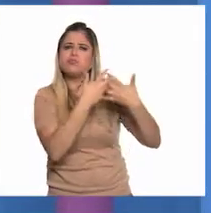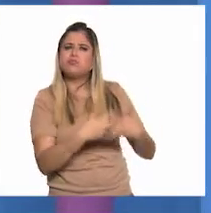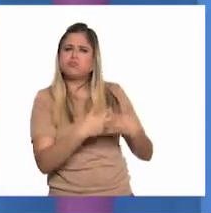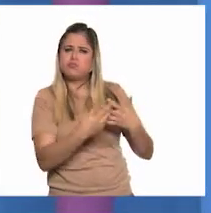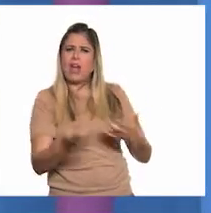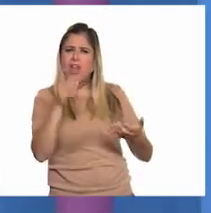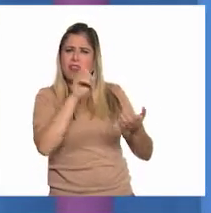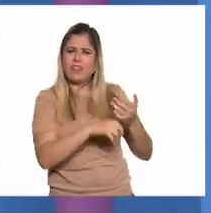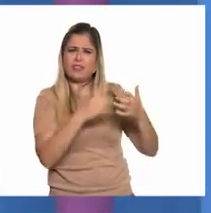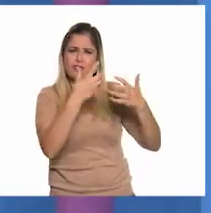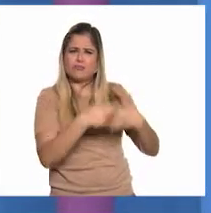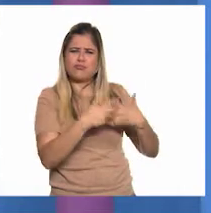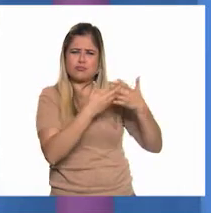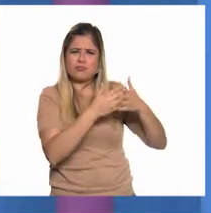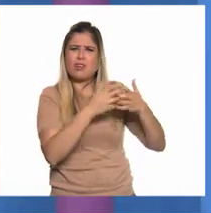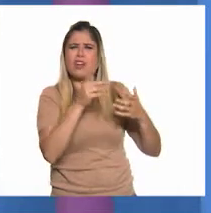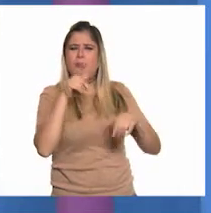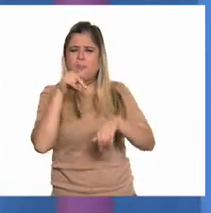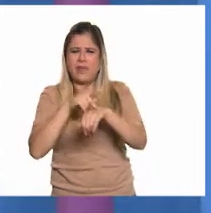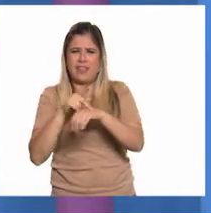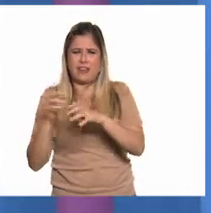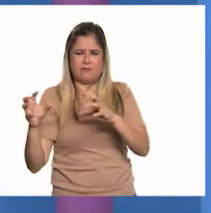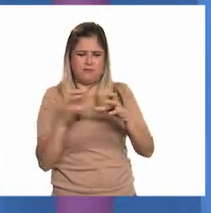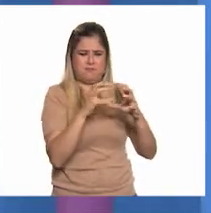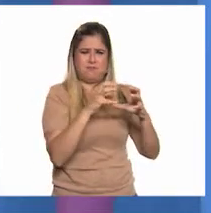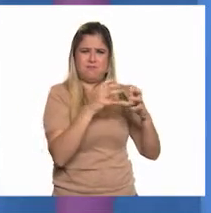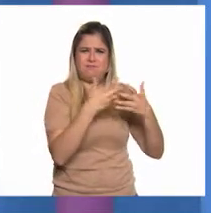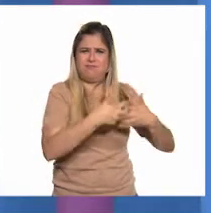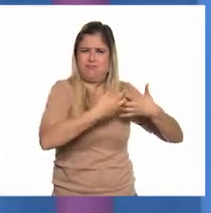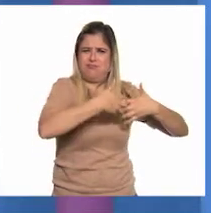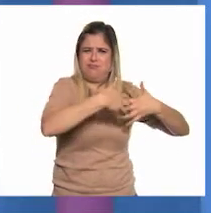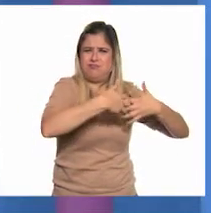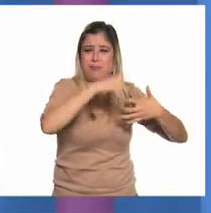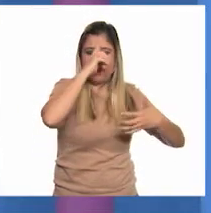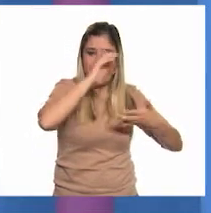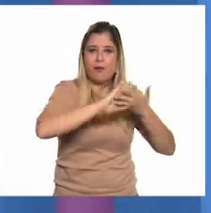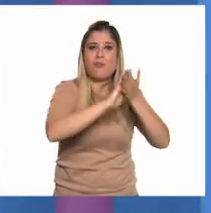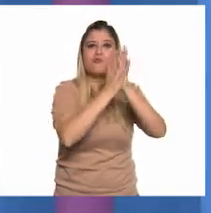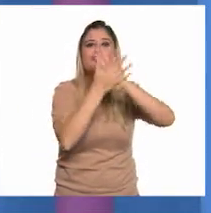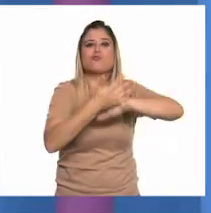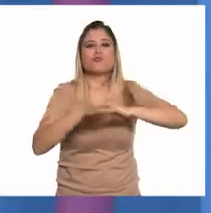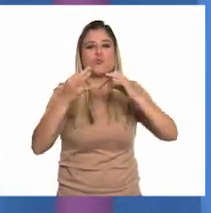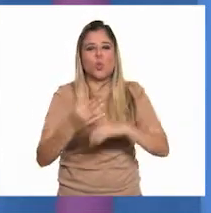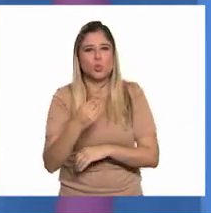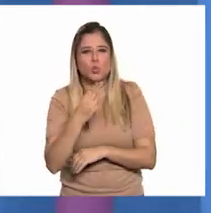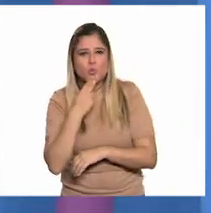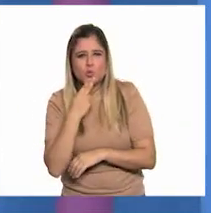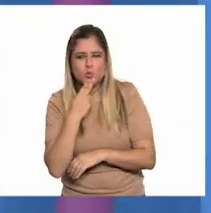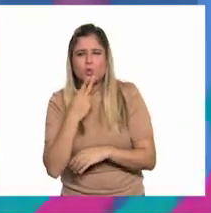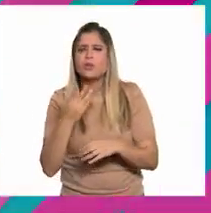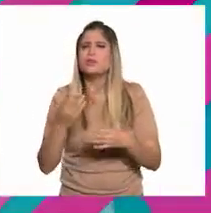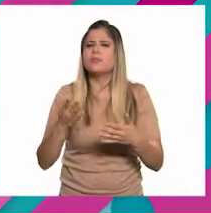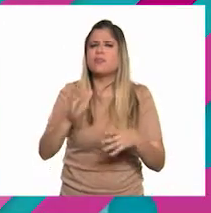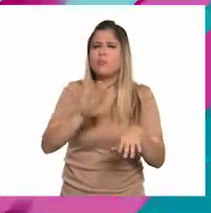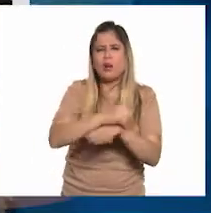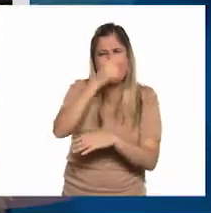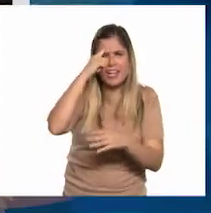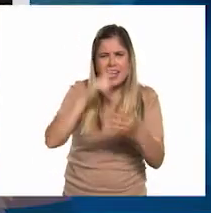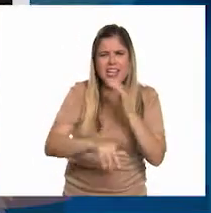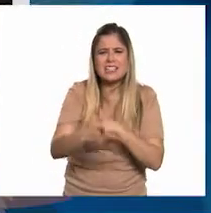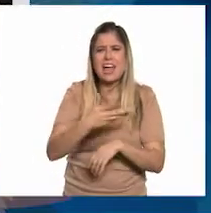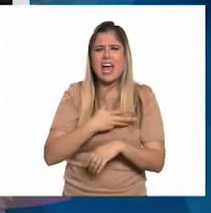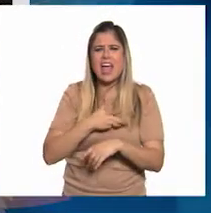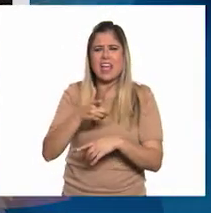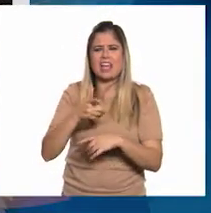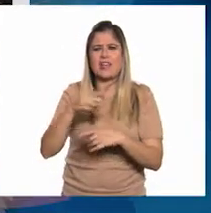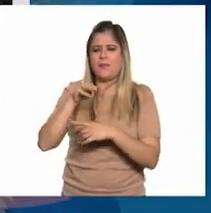a los que se somete la roca para obtener el mineral útil. Pero, ¿por qué crees que deben llevar el